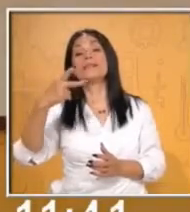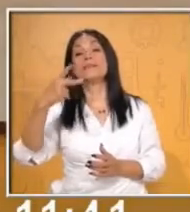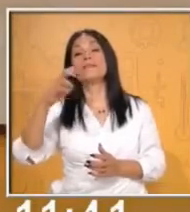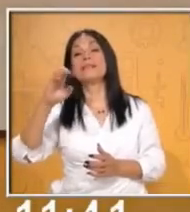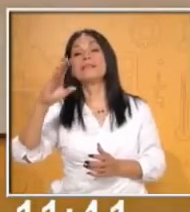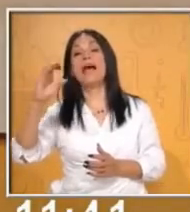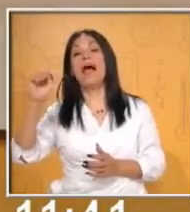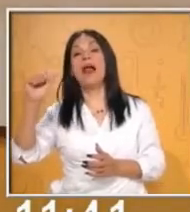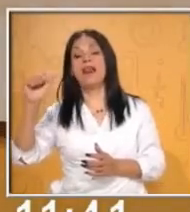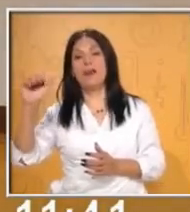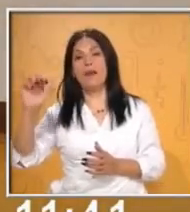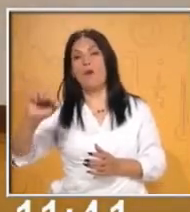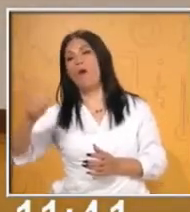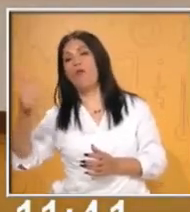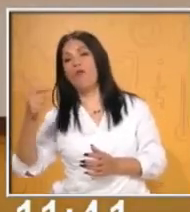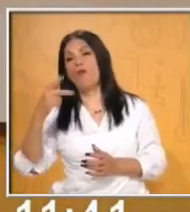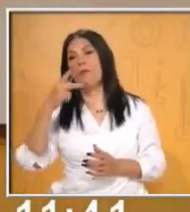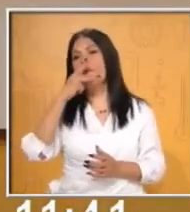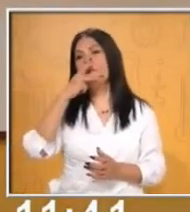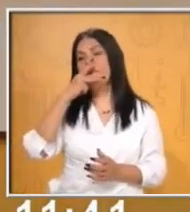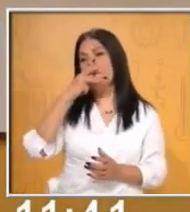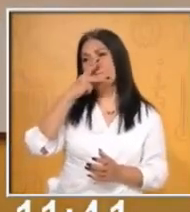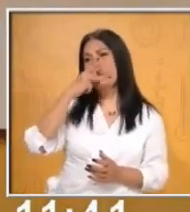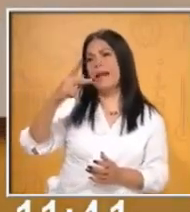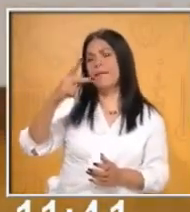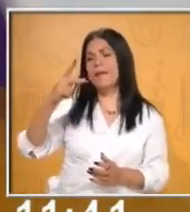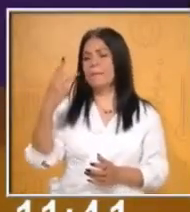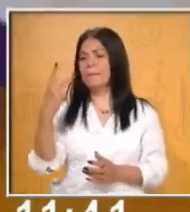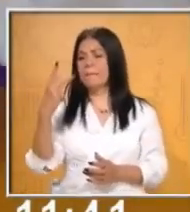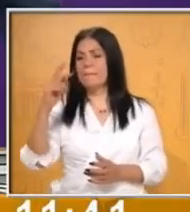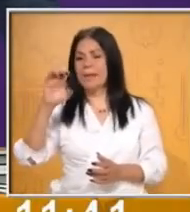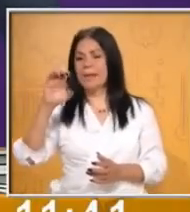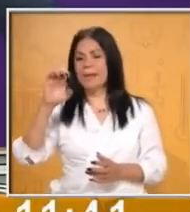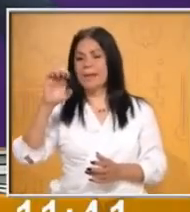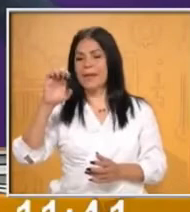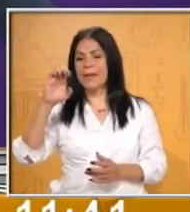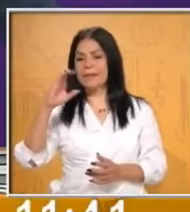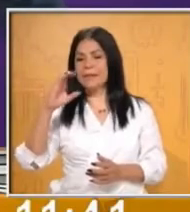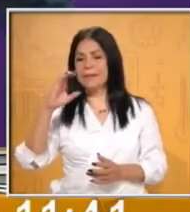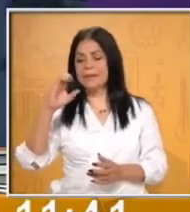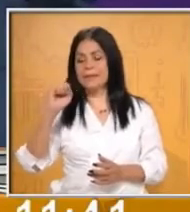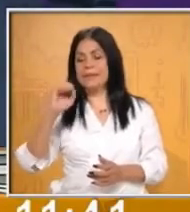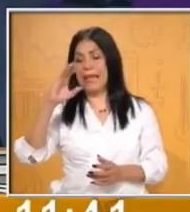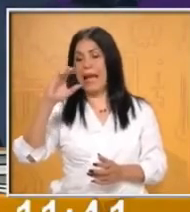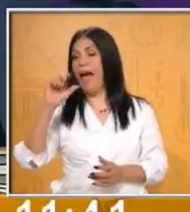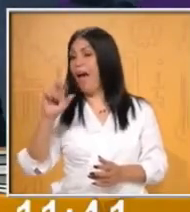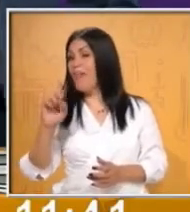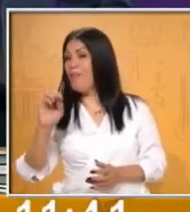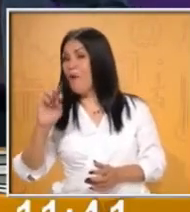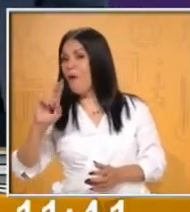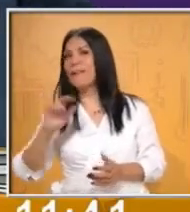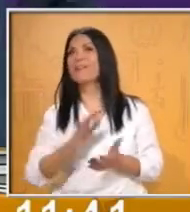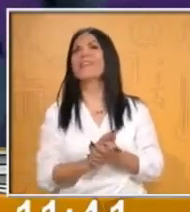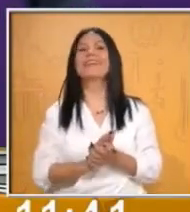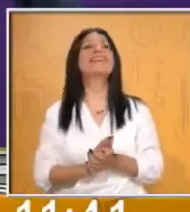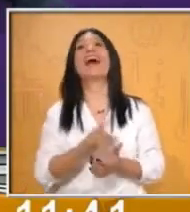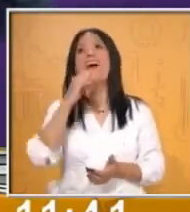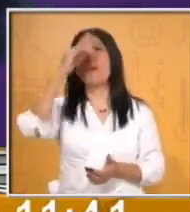Pescador. Y la última que puse fue... Pescadito. Ay, no la puse, maestra. No alcancé. Pero yo pensé en pescadote.